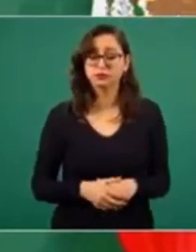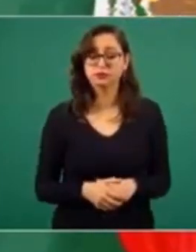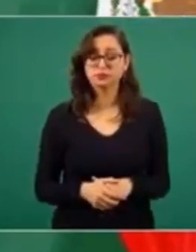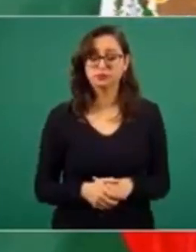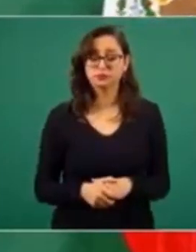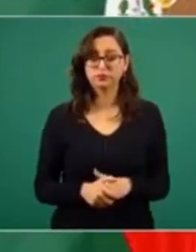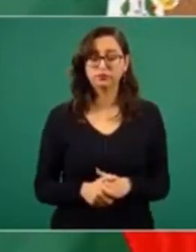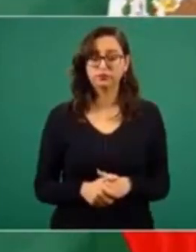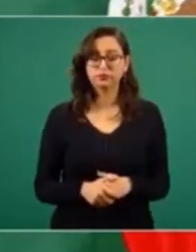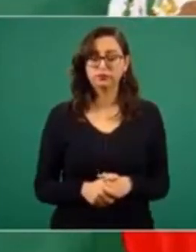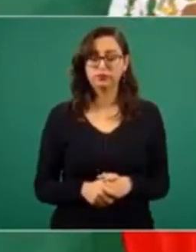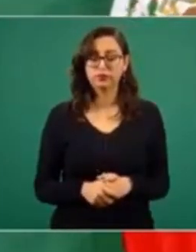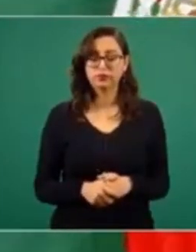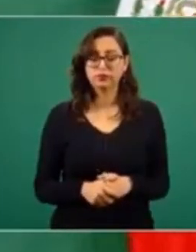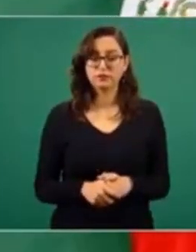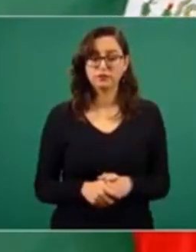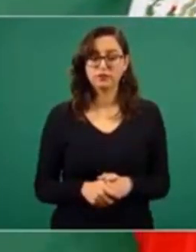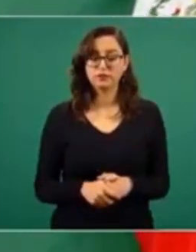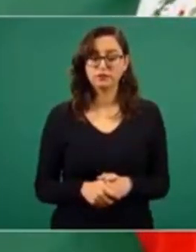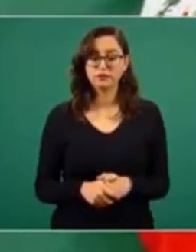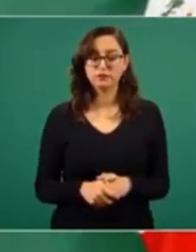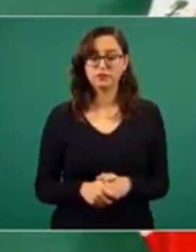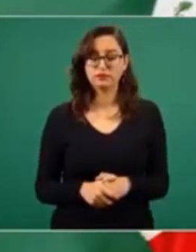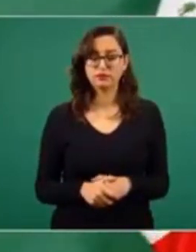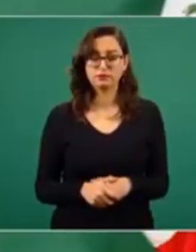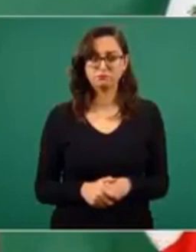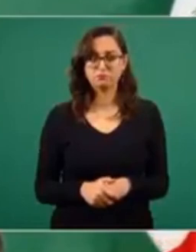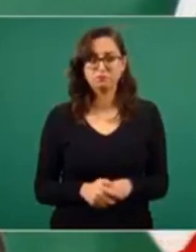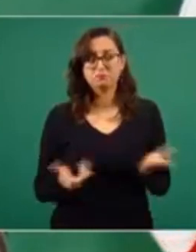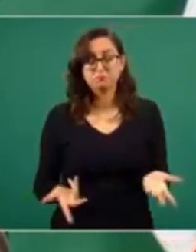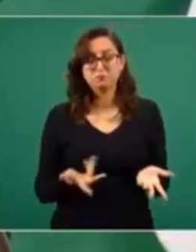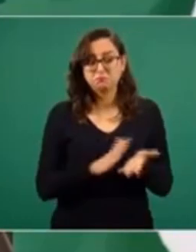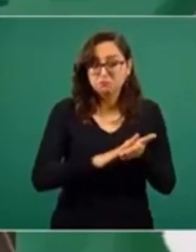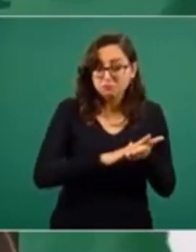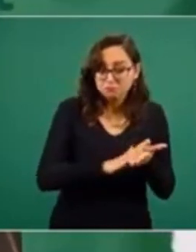Estoy a favor de que se le indulte.